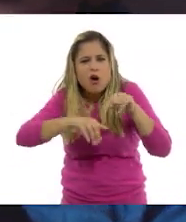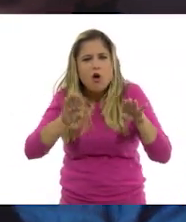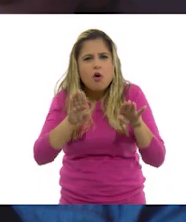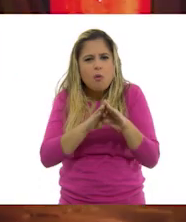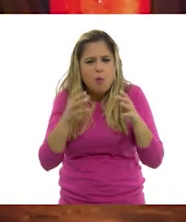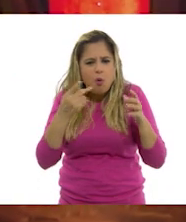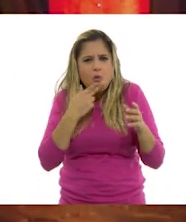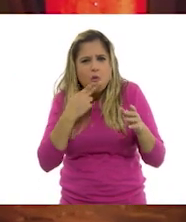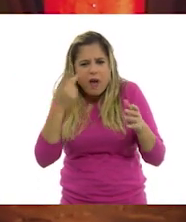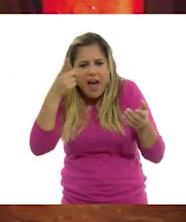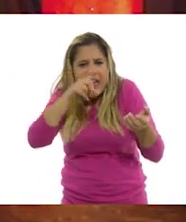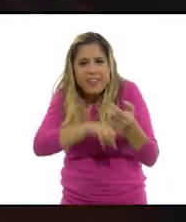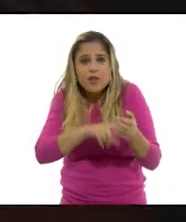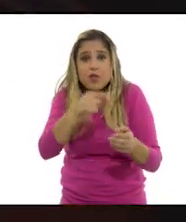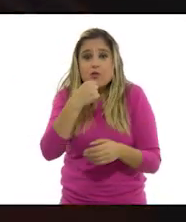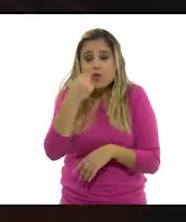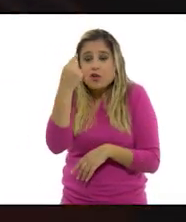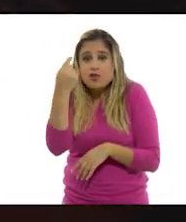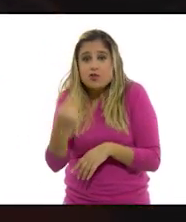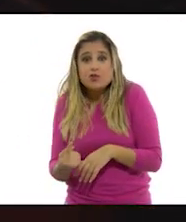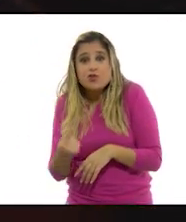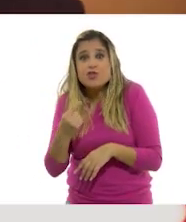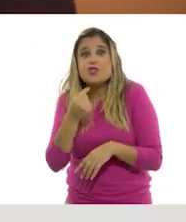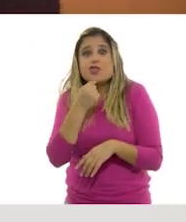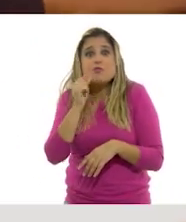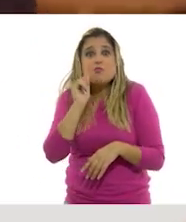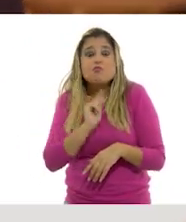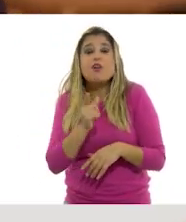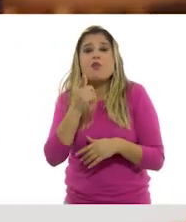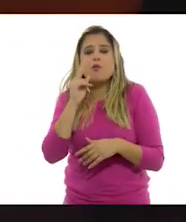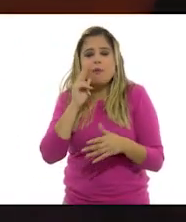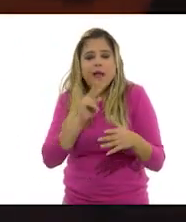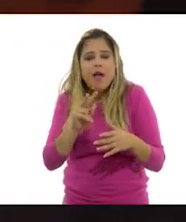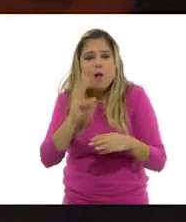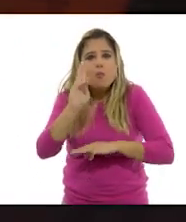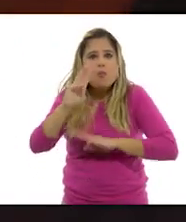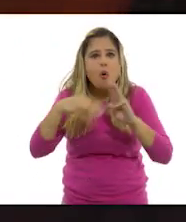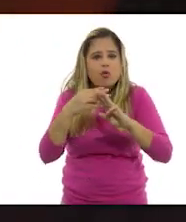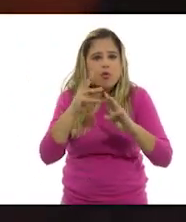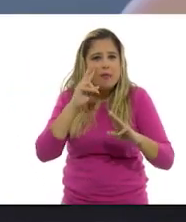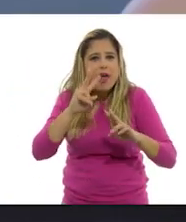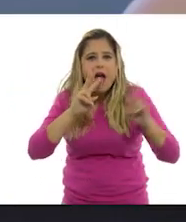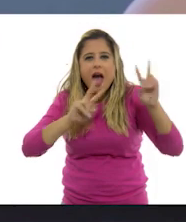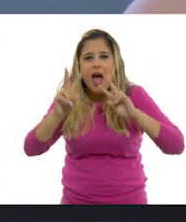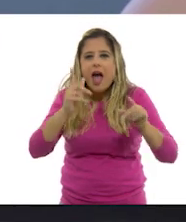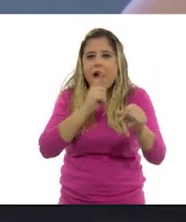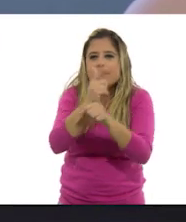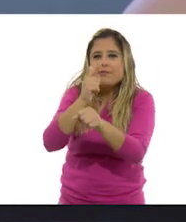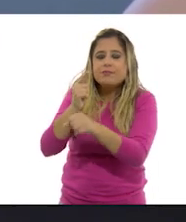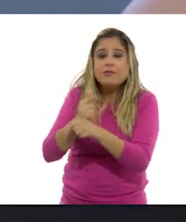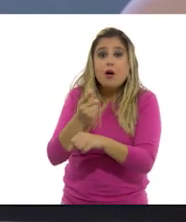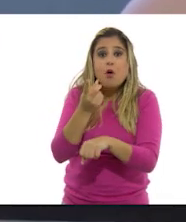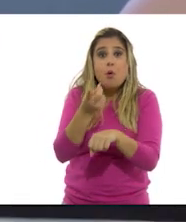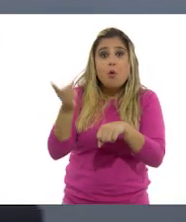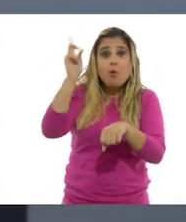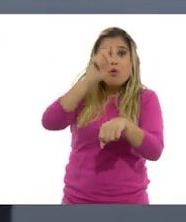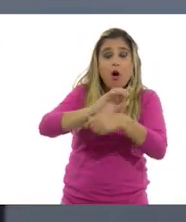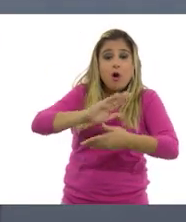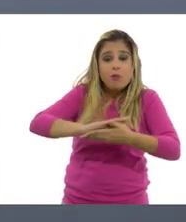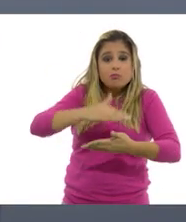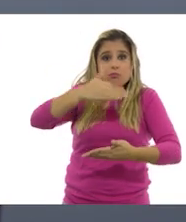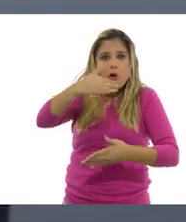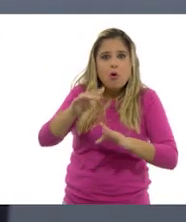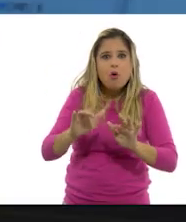dentro. Porque cuando eres niña, aprendes a descubrir el mundo de diferentes maneras. Un día, las computadoras